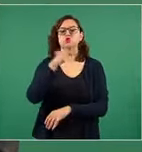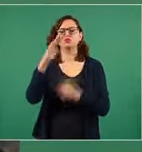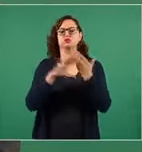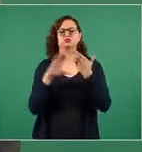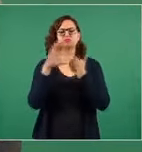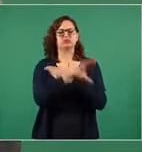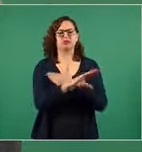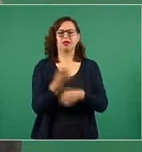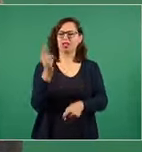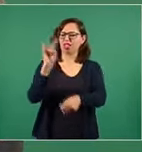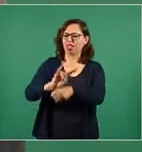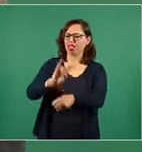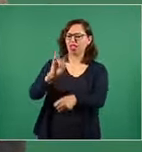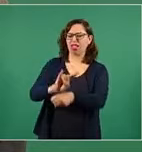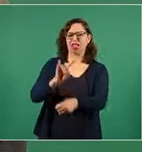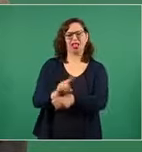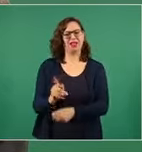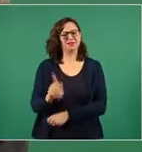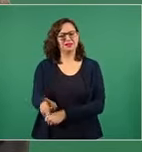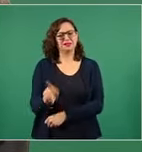¿quieren más simulación que eso?